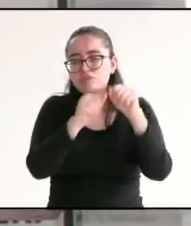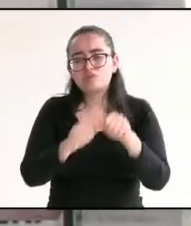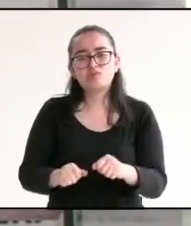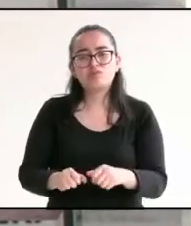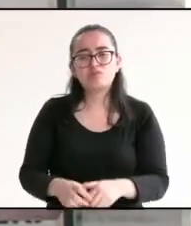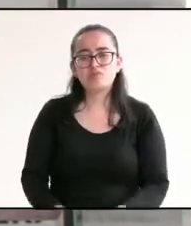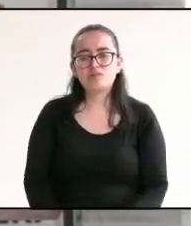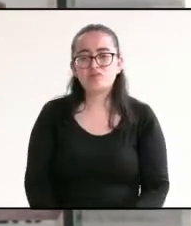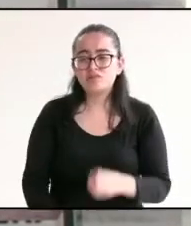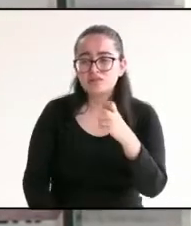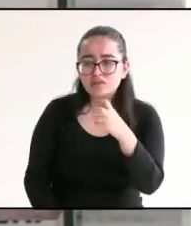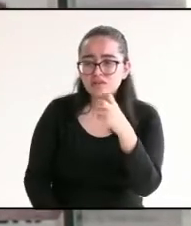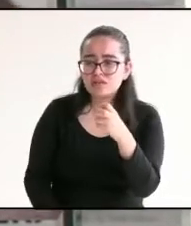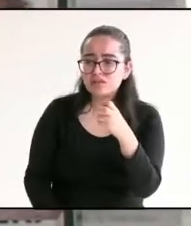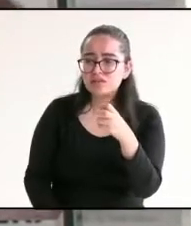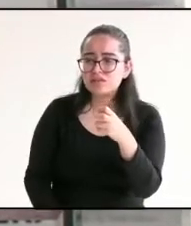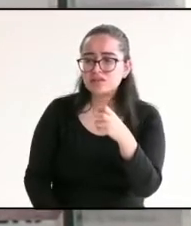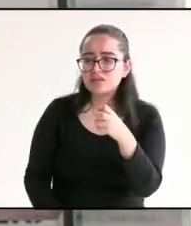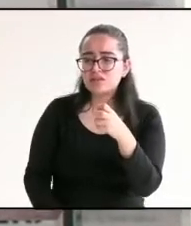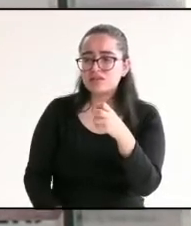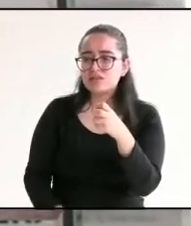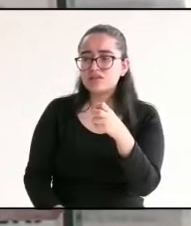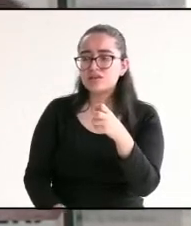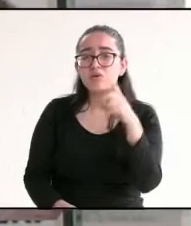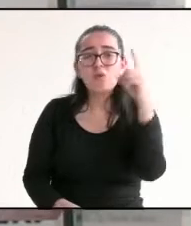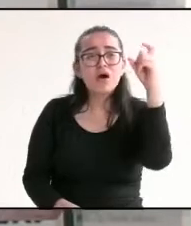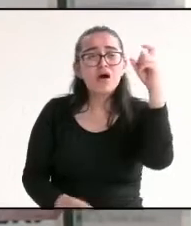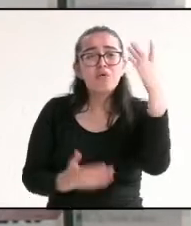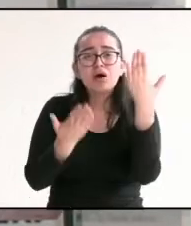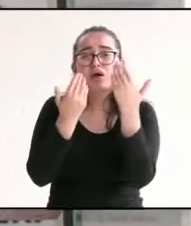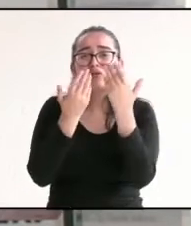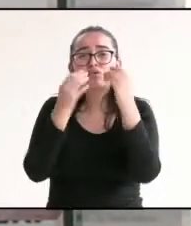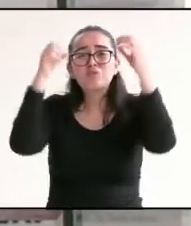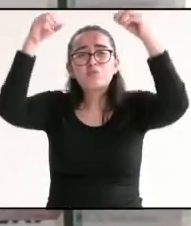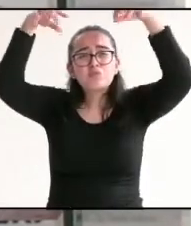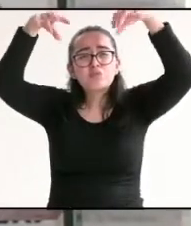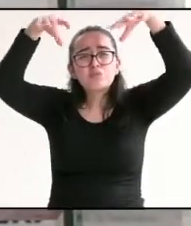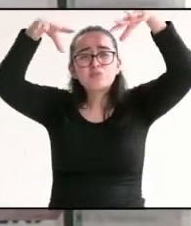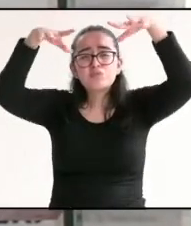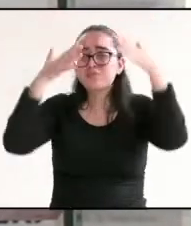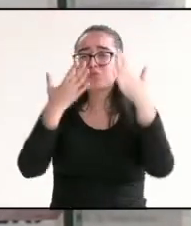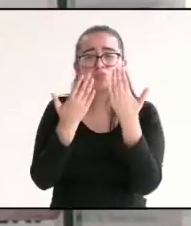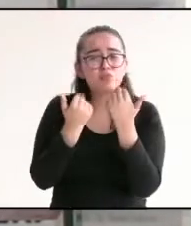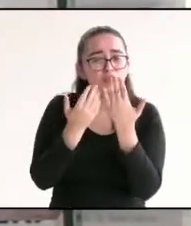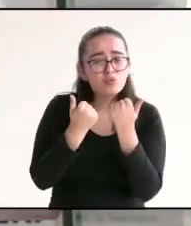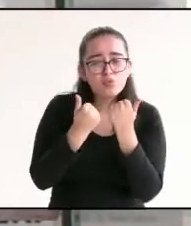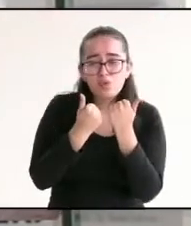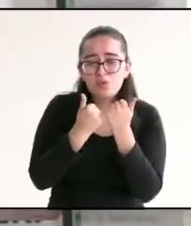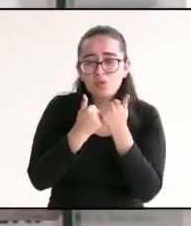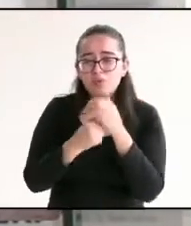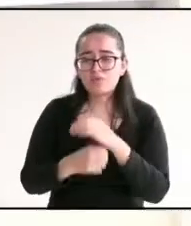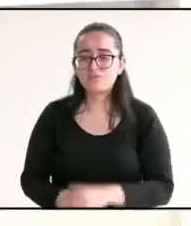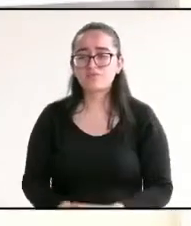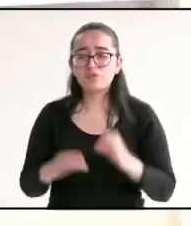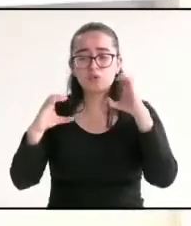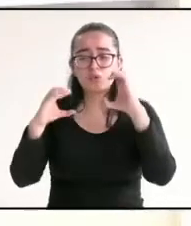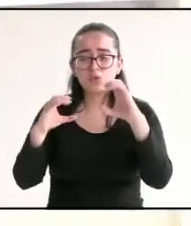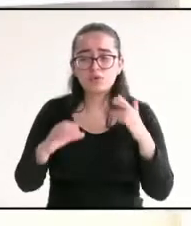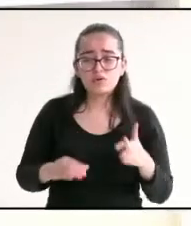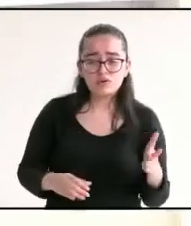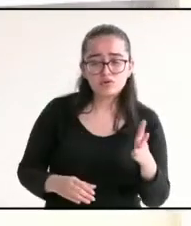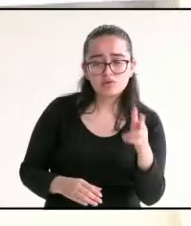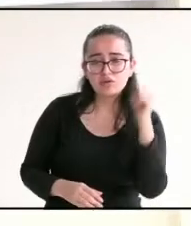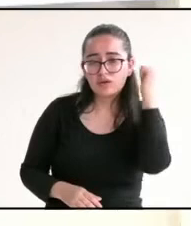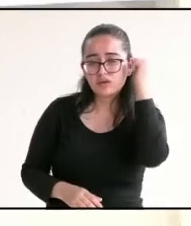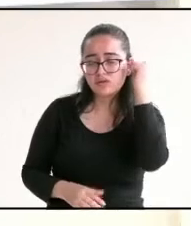que también ahí es la cosa que no nos llueve, y cuidar el medio ambiente y el río de Actopan. Gracias.